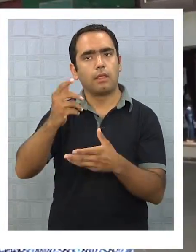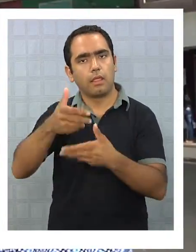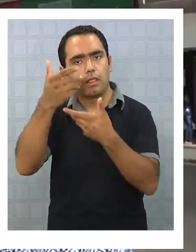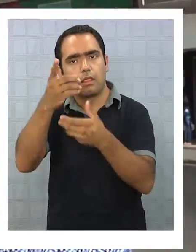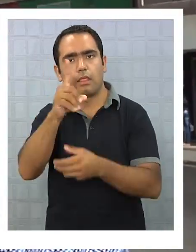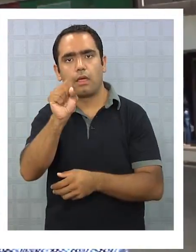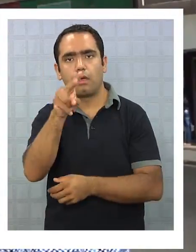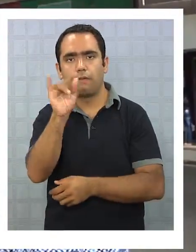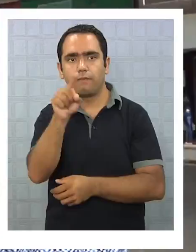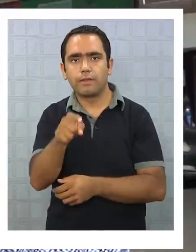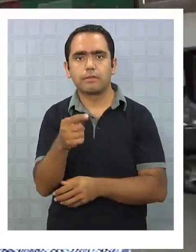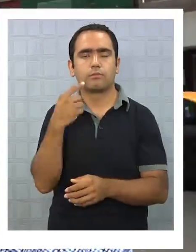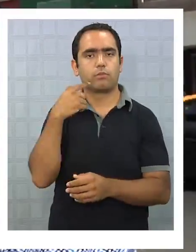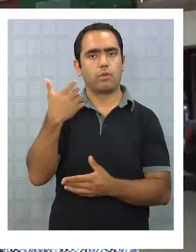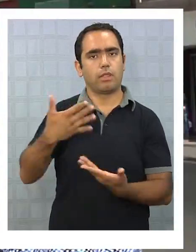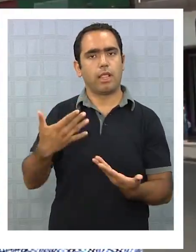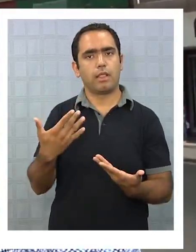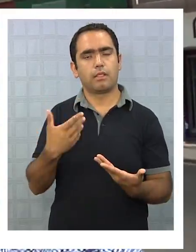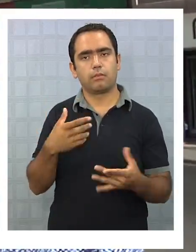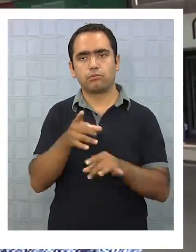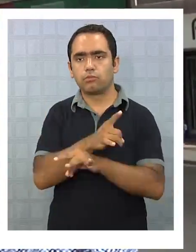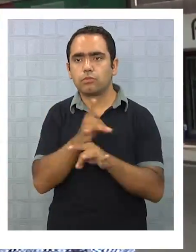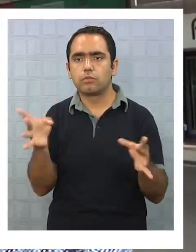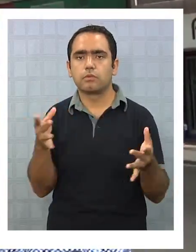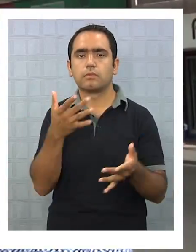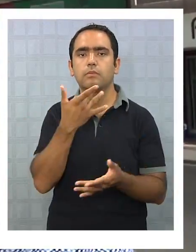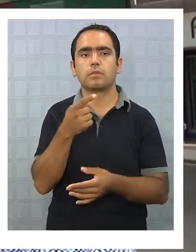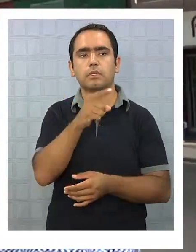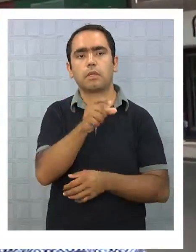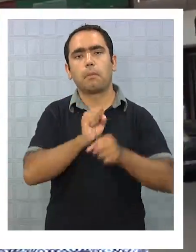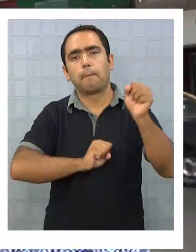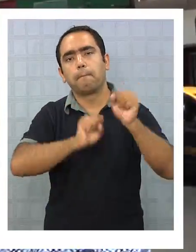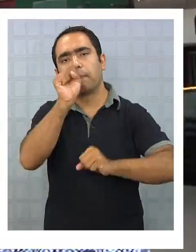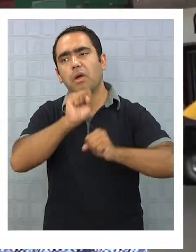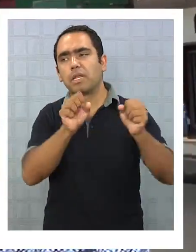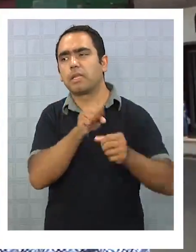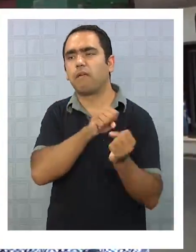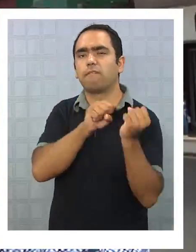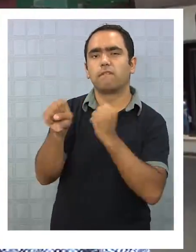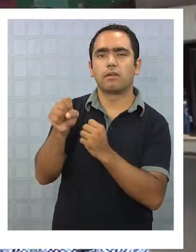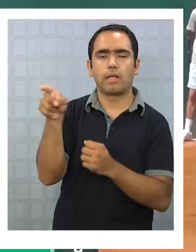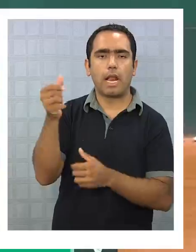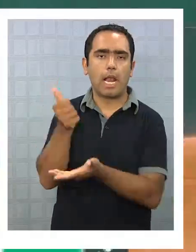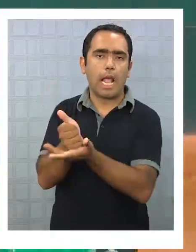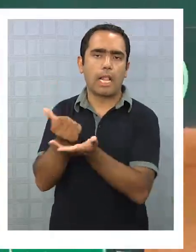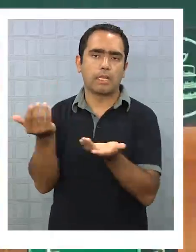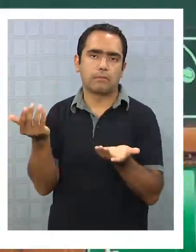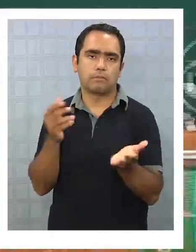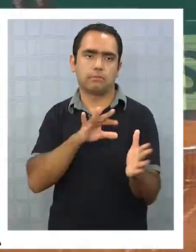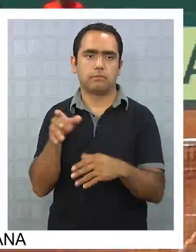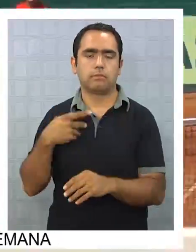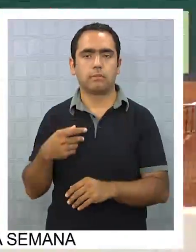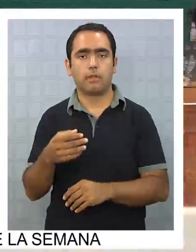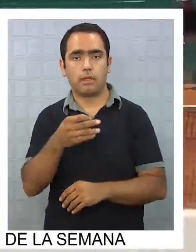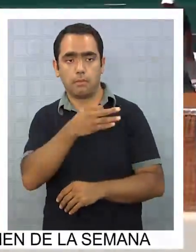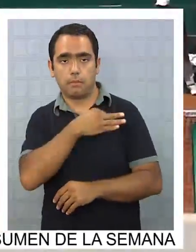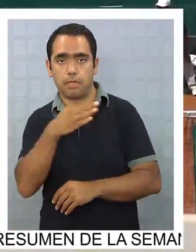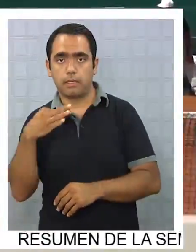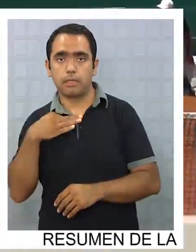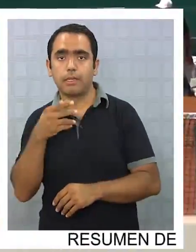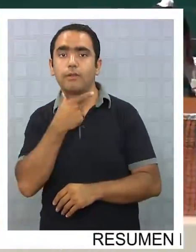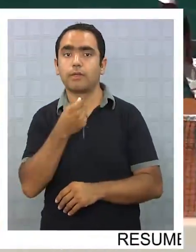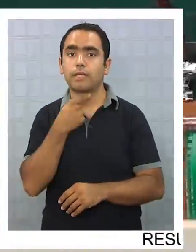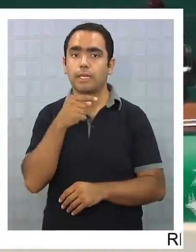en Chile. Imagínense lo que hubiera significado eso, solamente por dañar, qué sé yo, políticamente al alcalde. Sin embargo, la Seremia